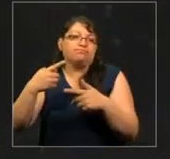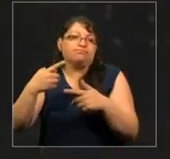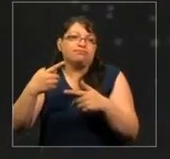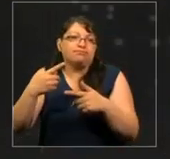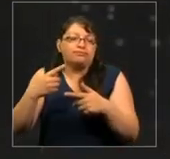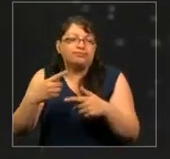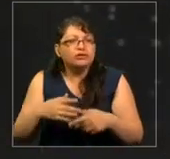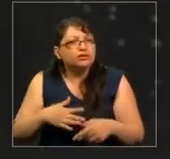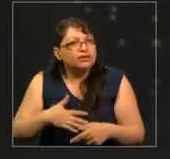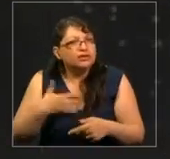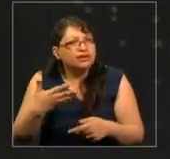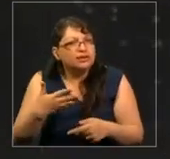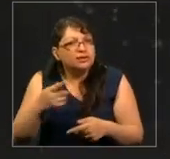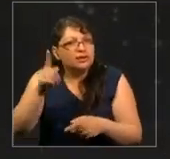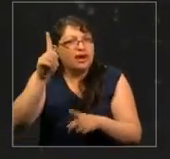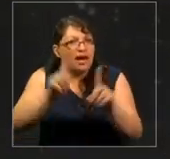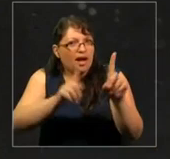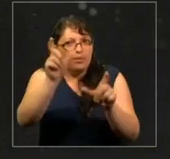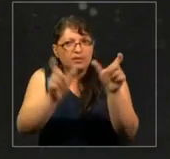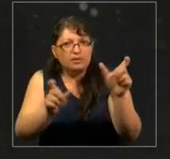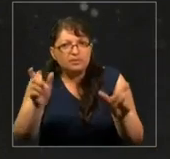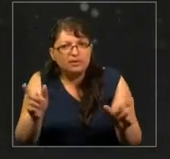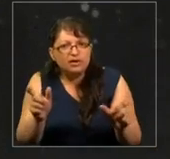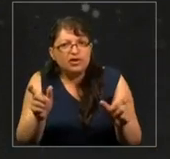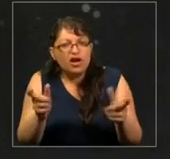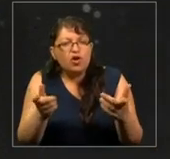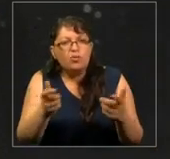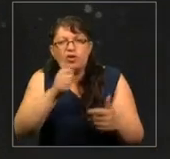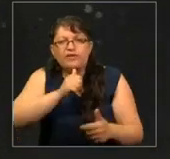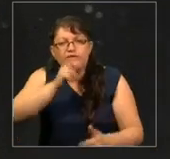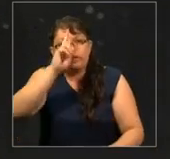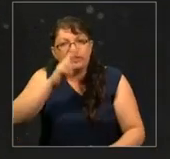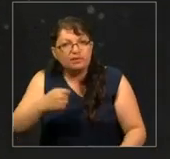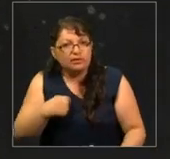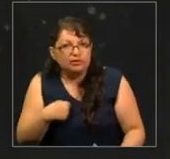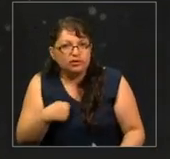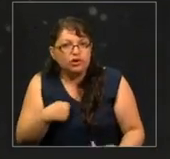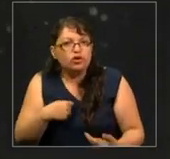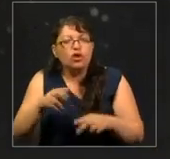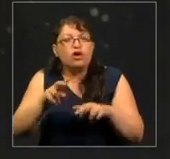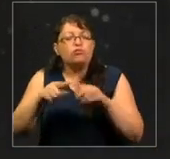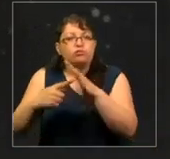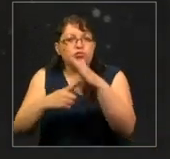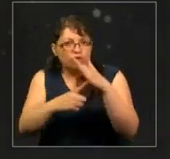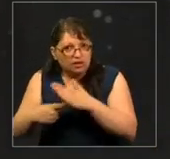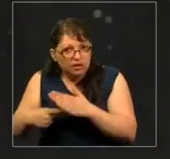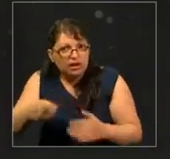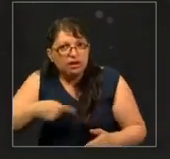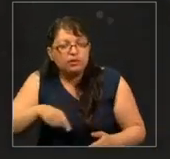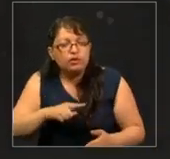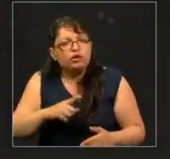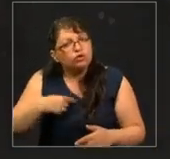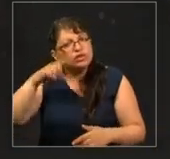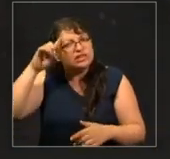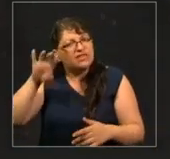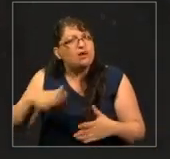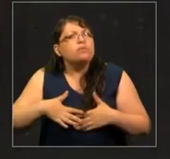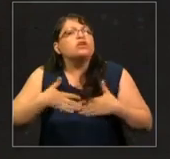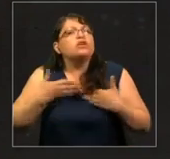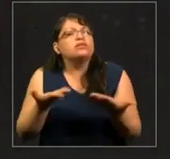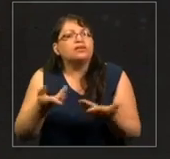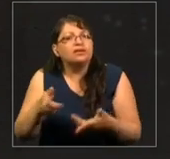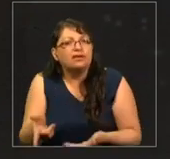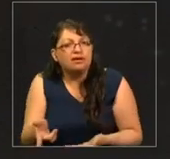que alguien nos ha faltado al respecto, nos ha disminuido y sabemos cómo se siente